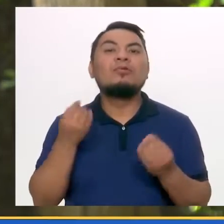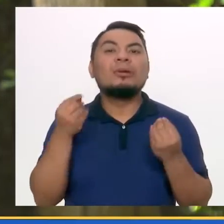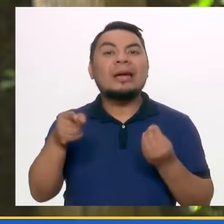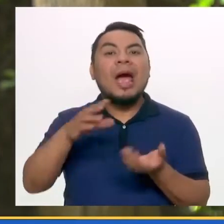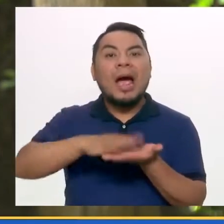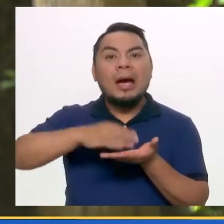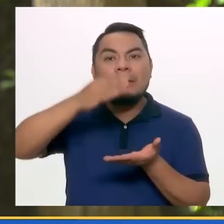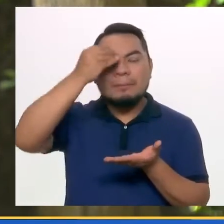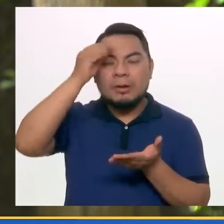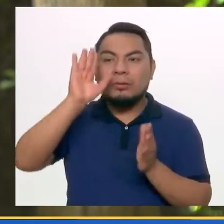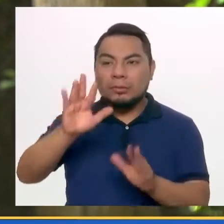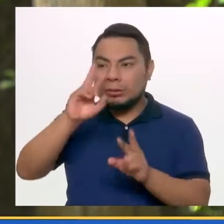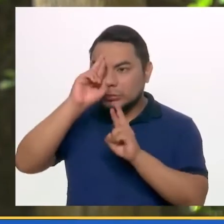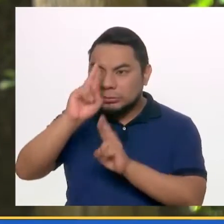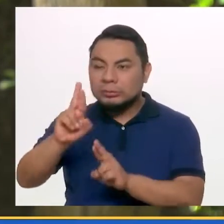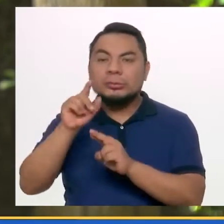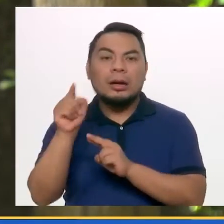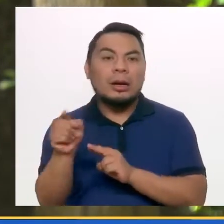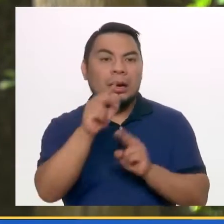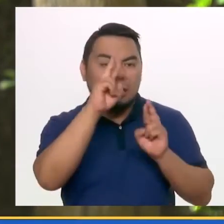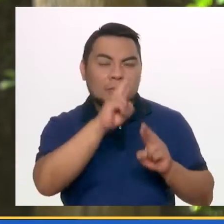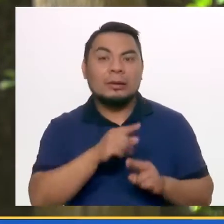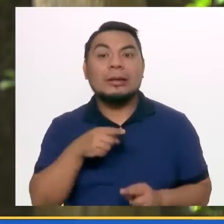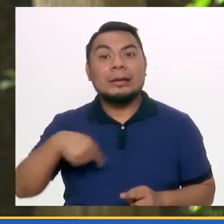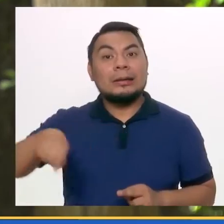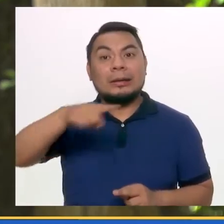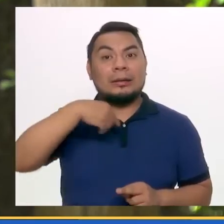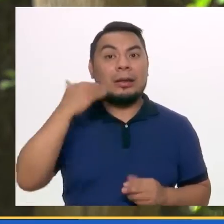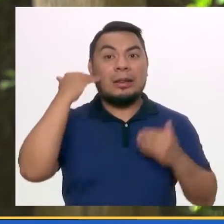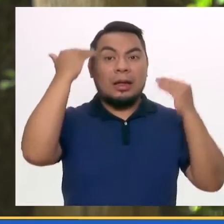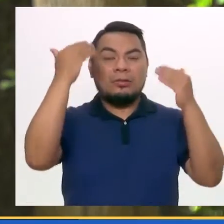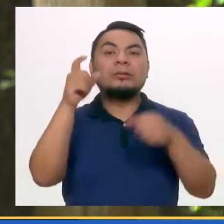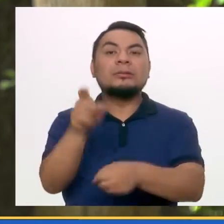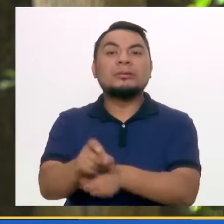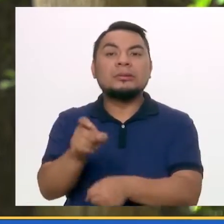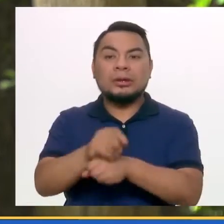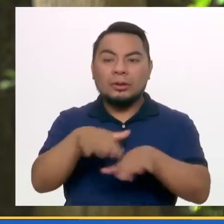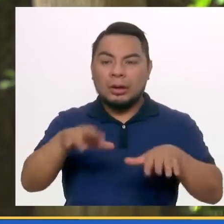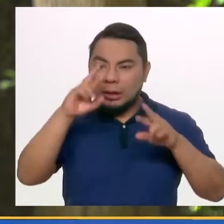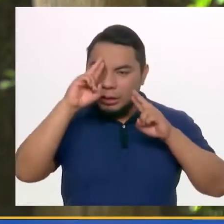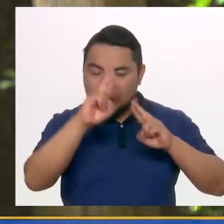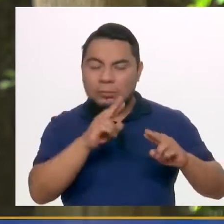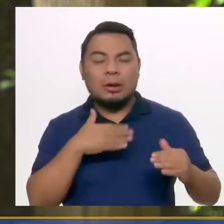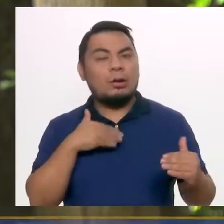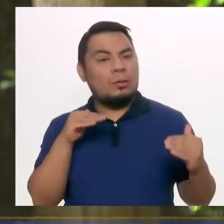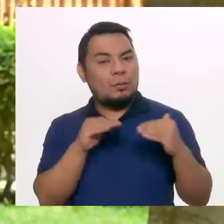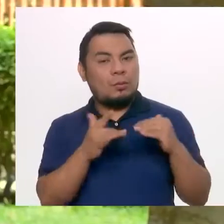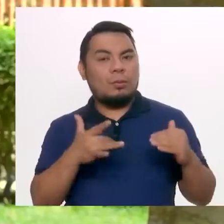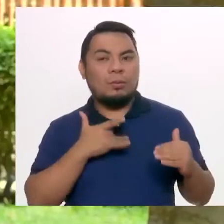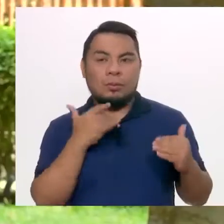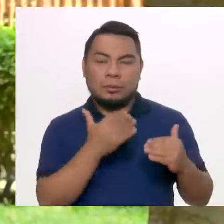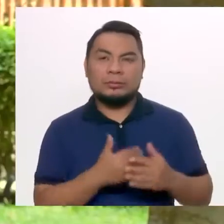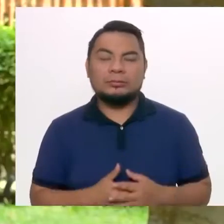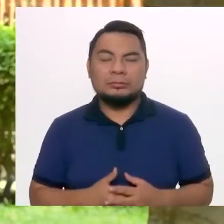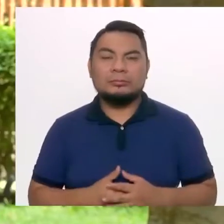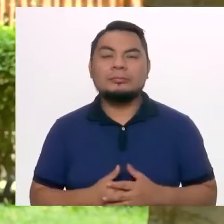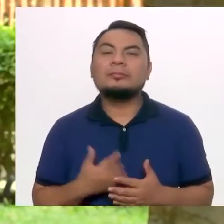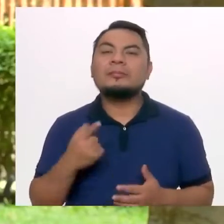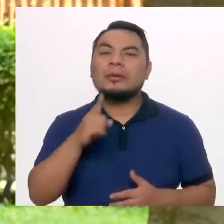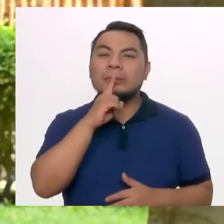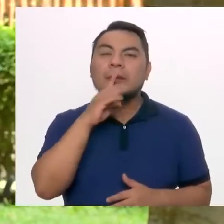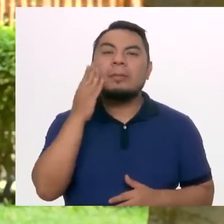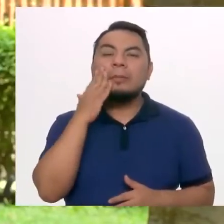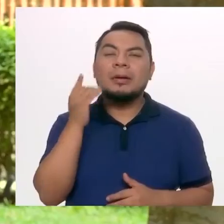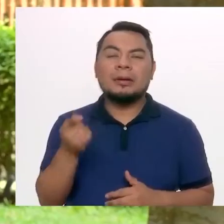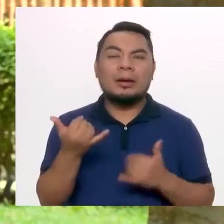proceso. Entonces es nuestro trabajo llevar a los niños a desarrollar esas capacidades de la mejor manera. Los padres, por ejemplo,